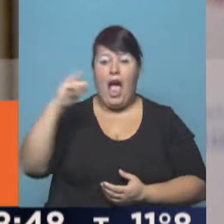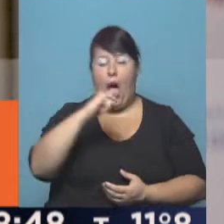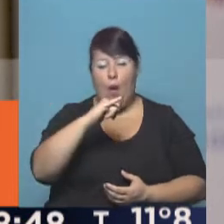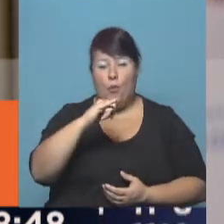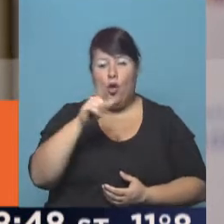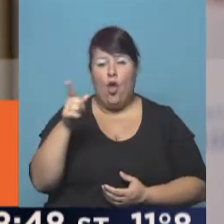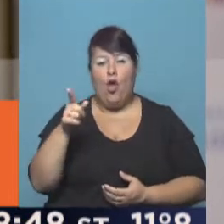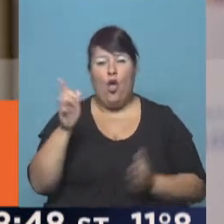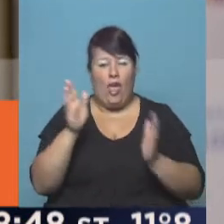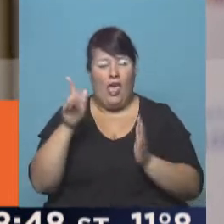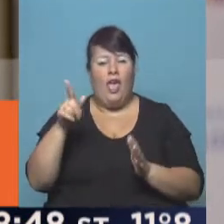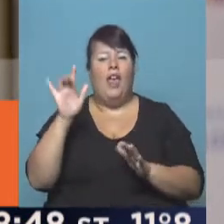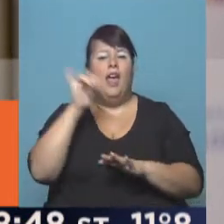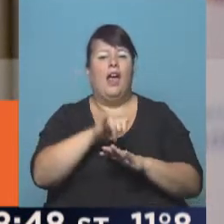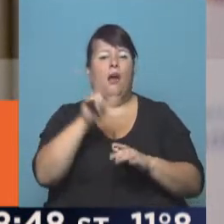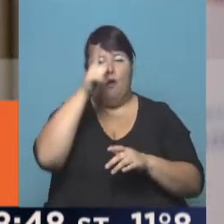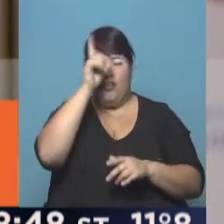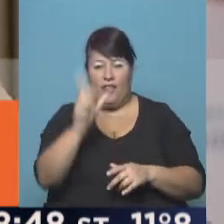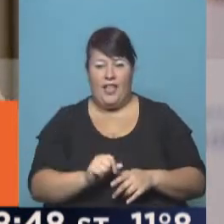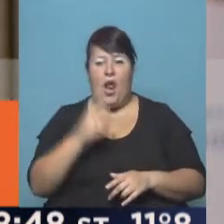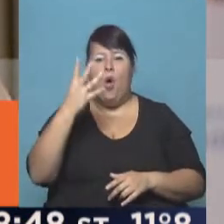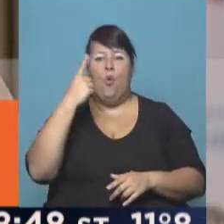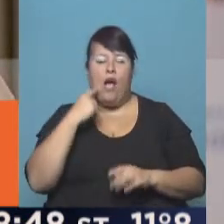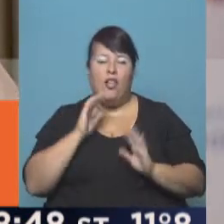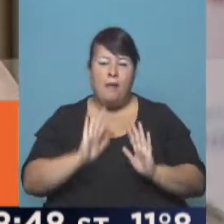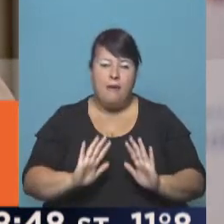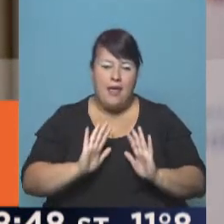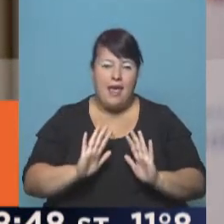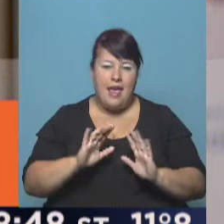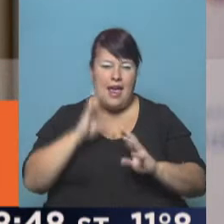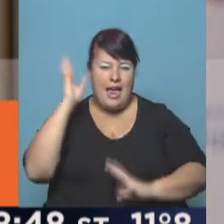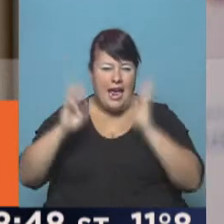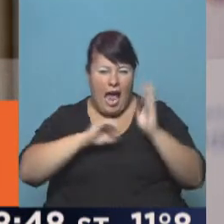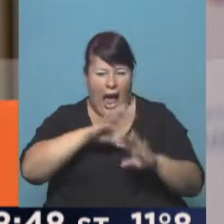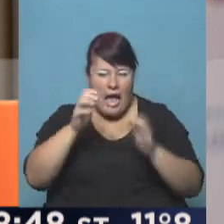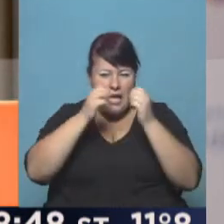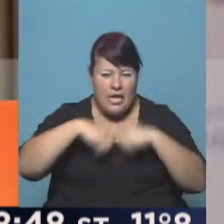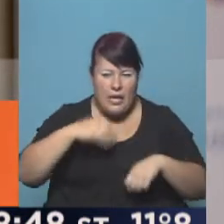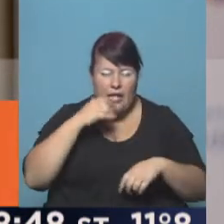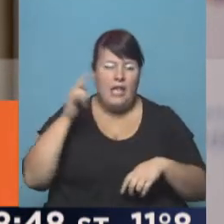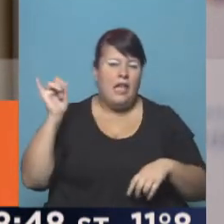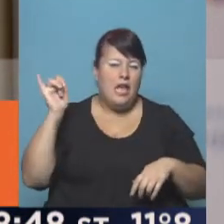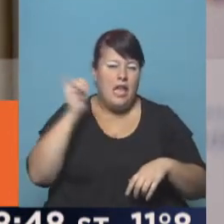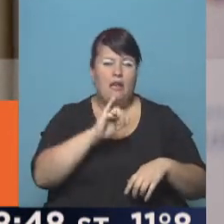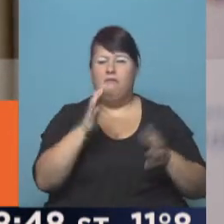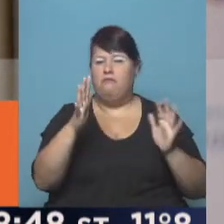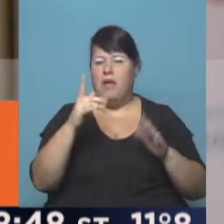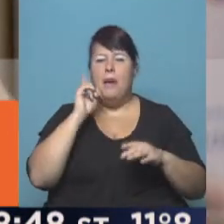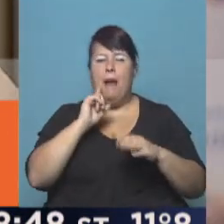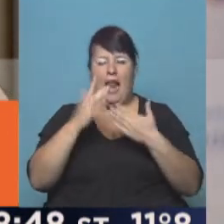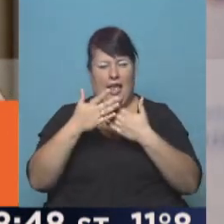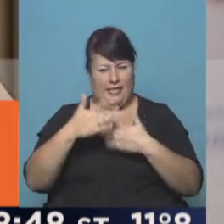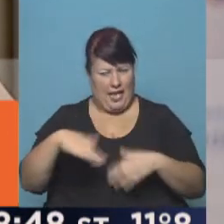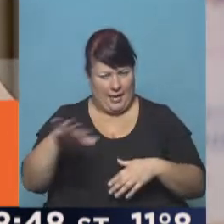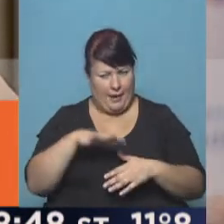que la estaba esperando la Federal, cuatro días esperándola en el medio del campo, cerca de Paraná.